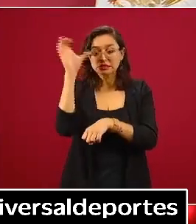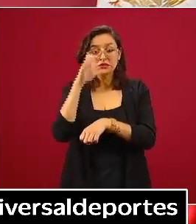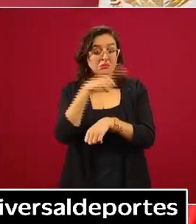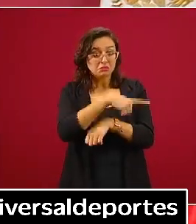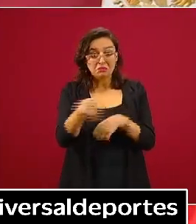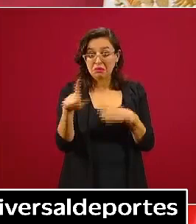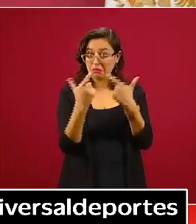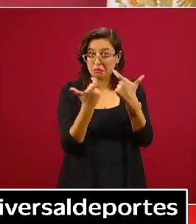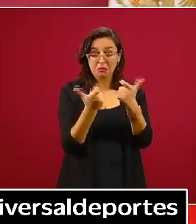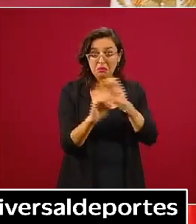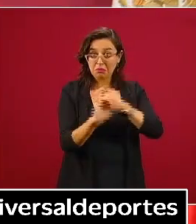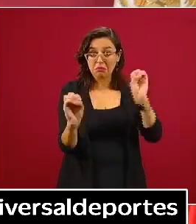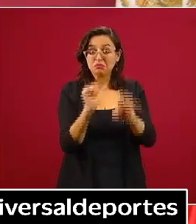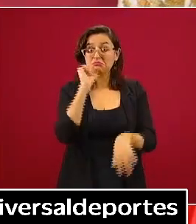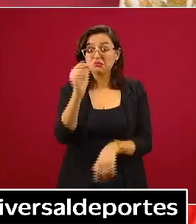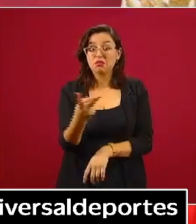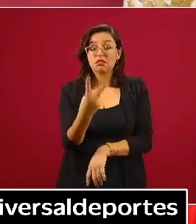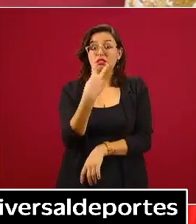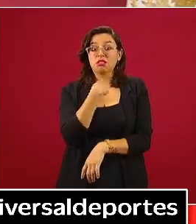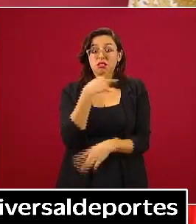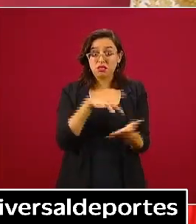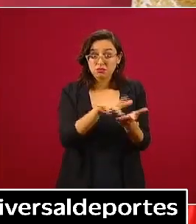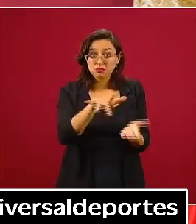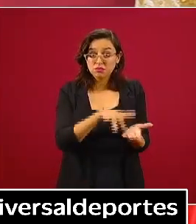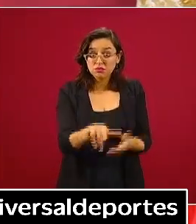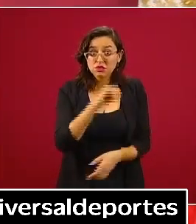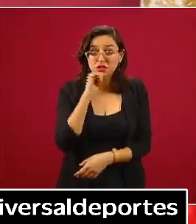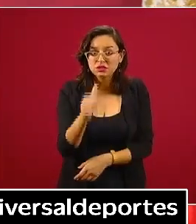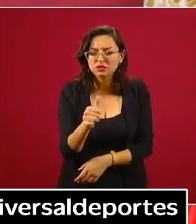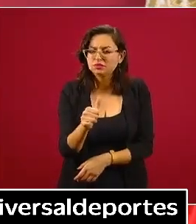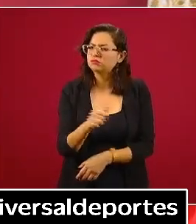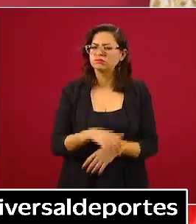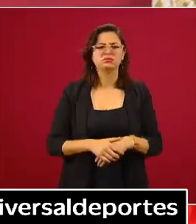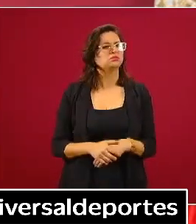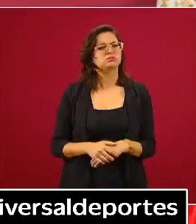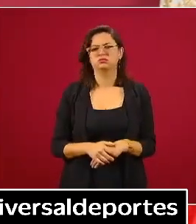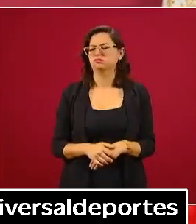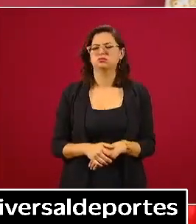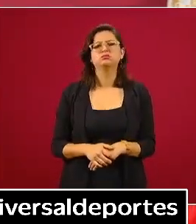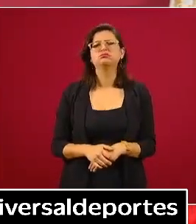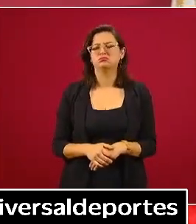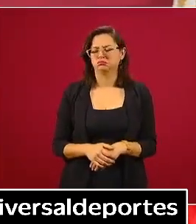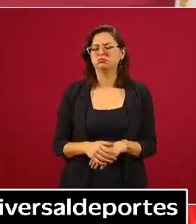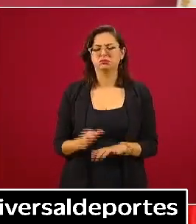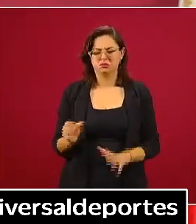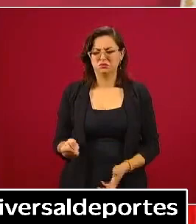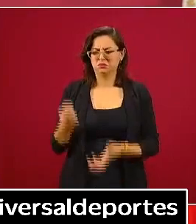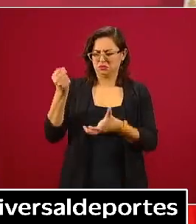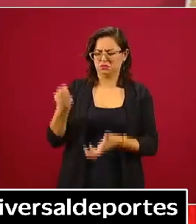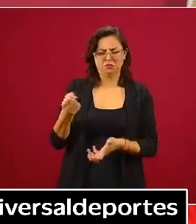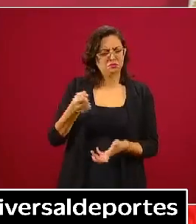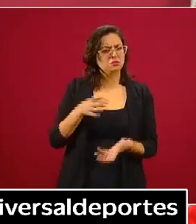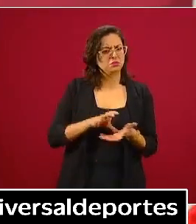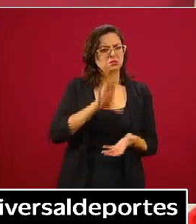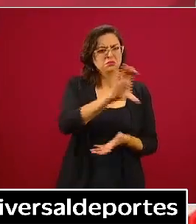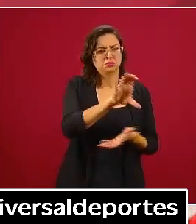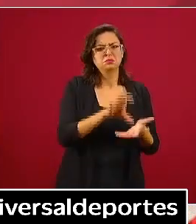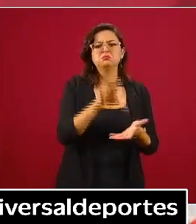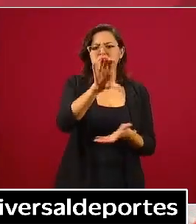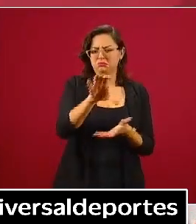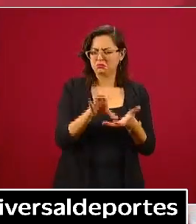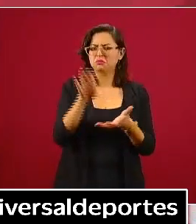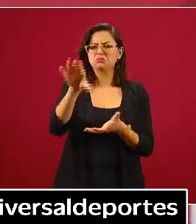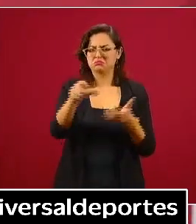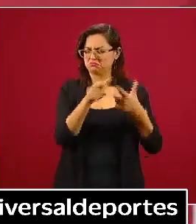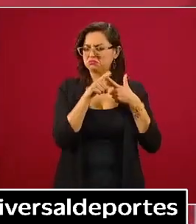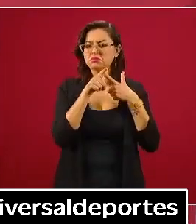no, van a seguir recibiendo su apoyo, nada más